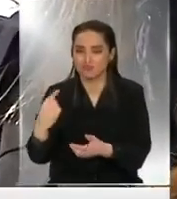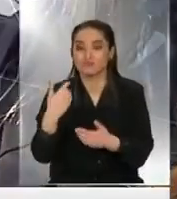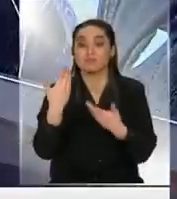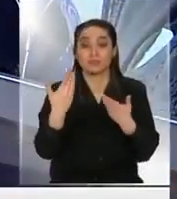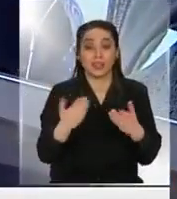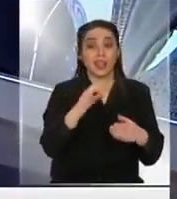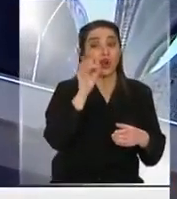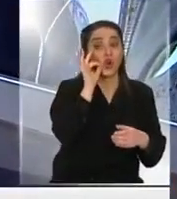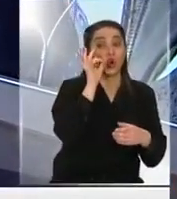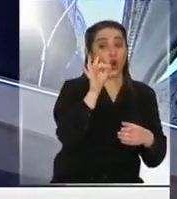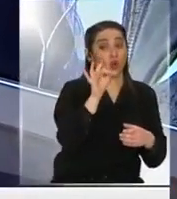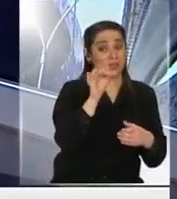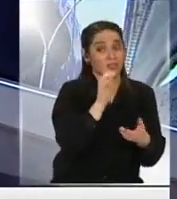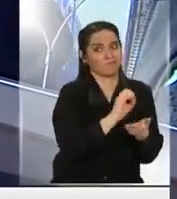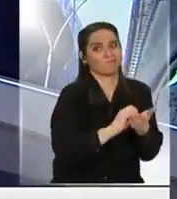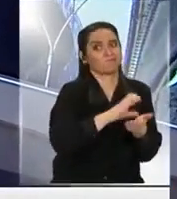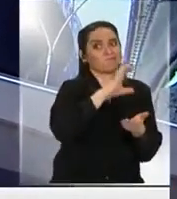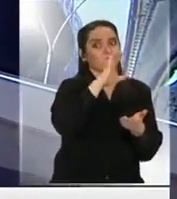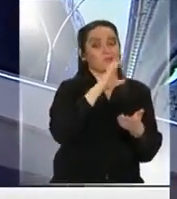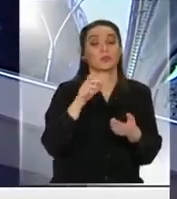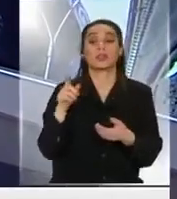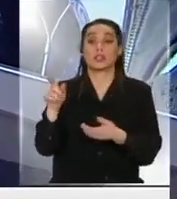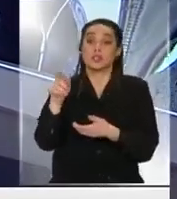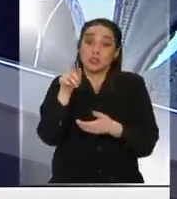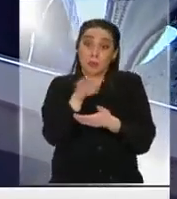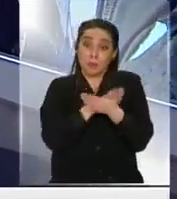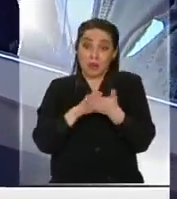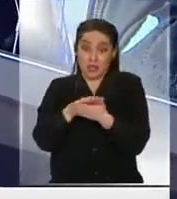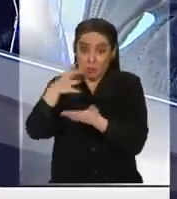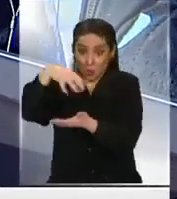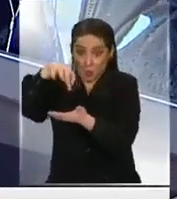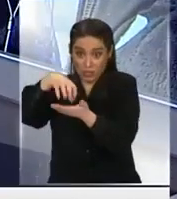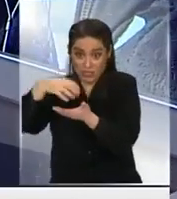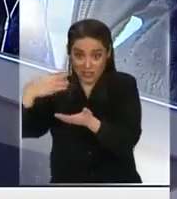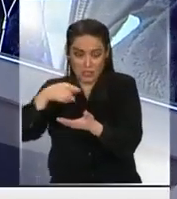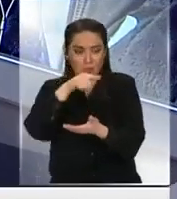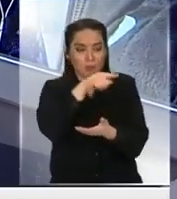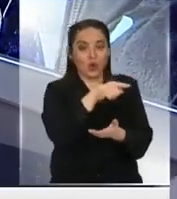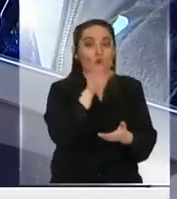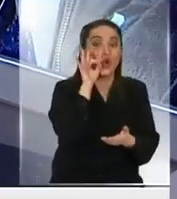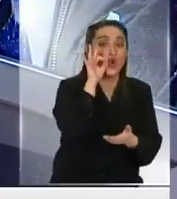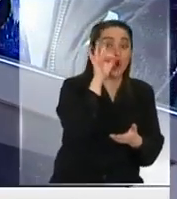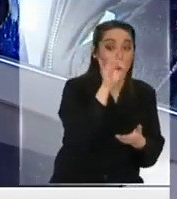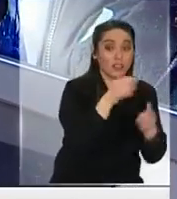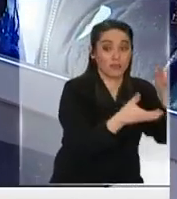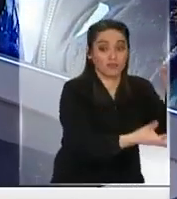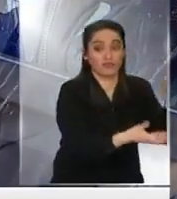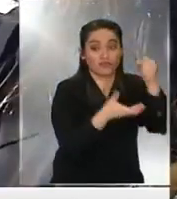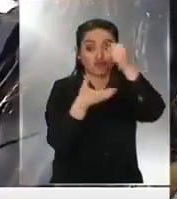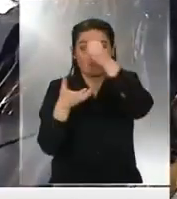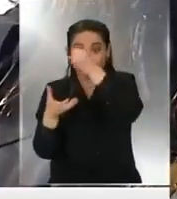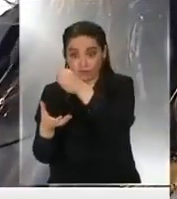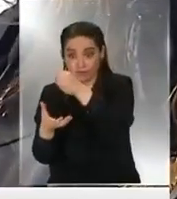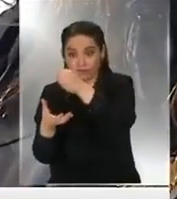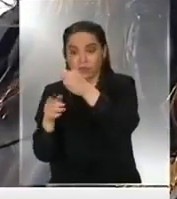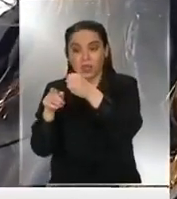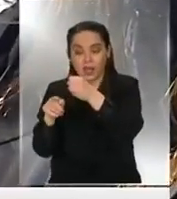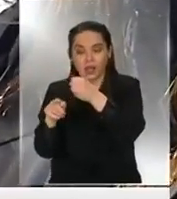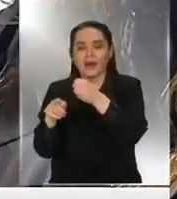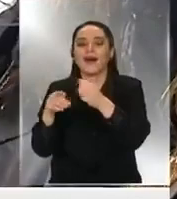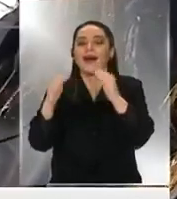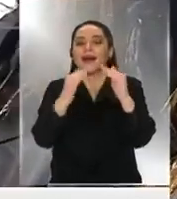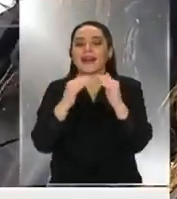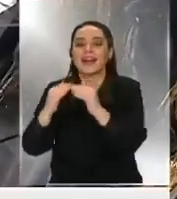su municipio si tuviera un solo año, el presupuesto de Las Condes podría construir mil viviendas al año, pero no lo tiene,